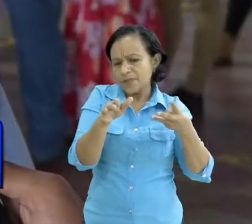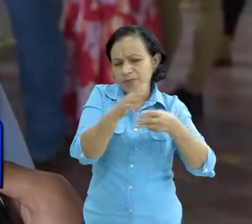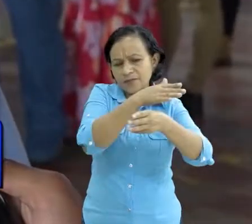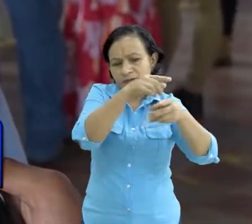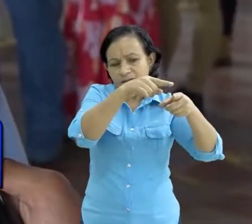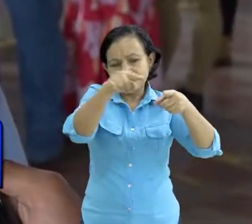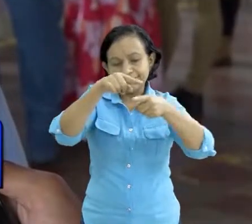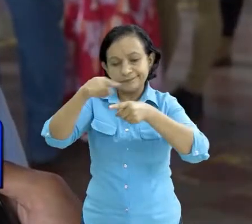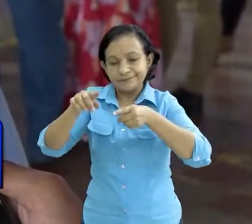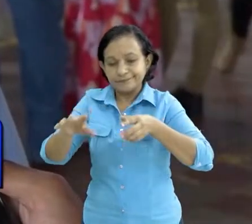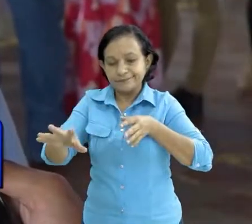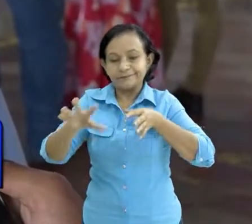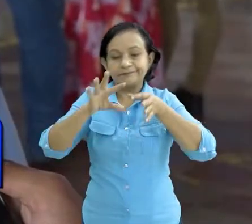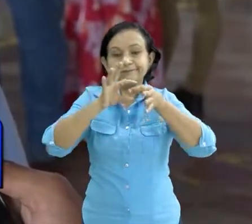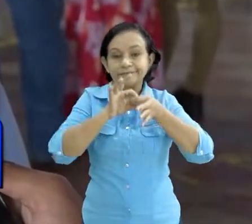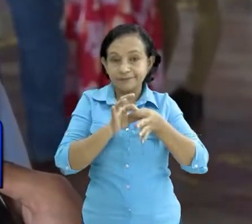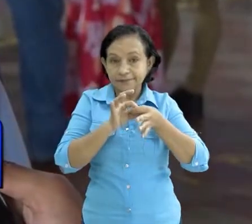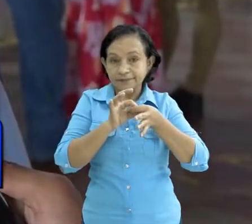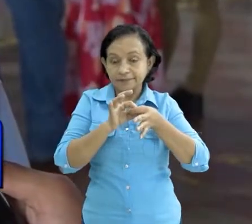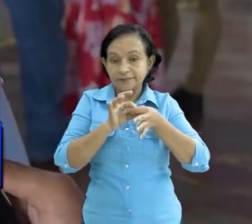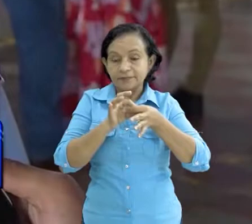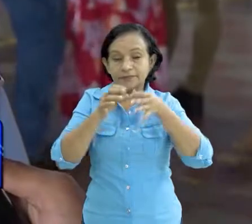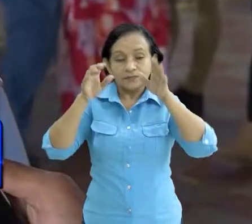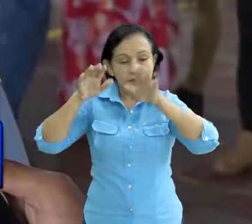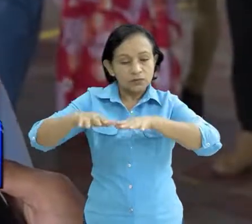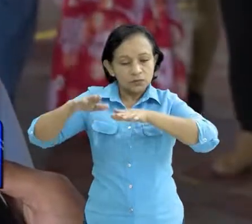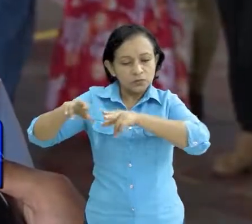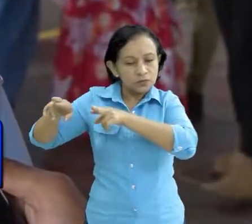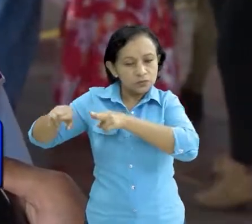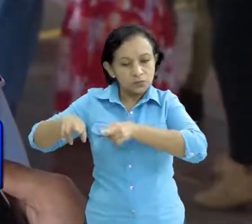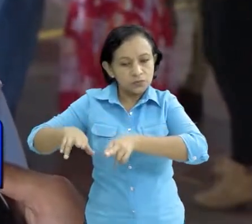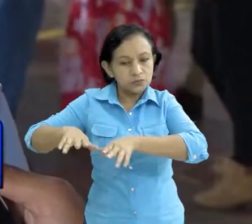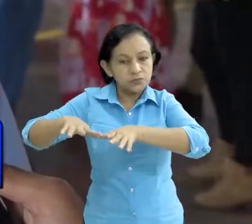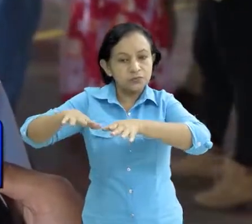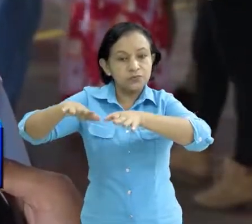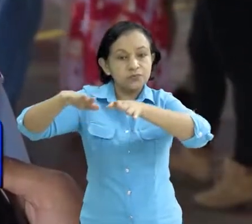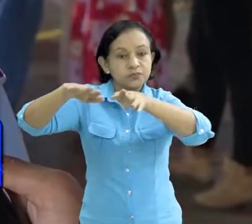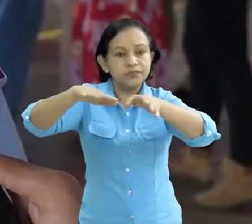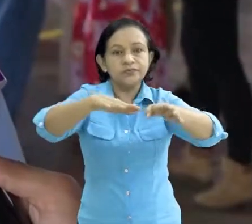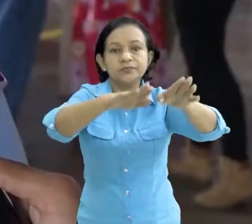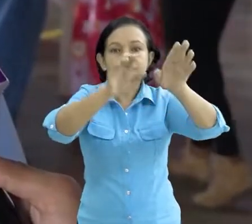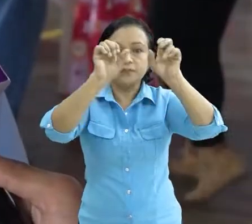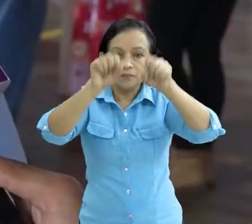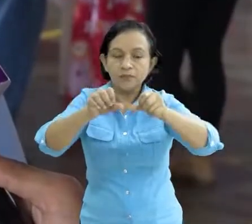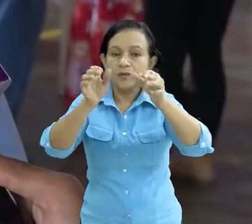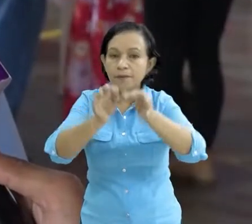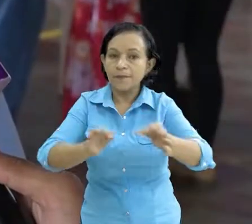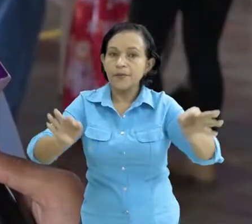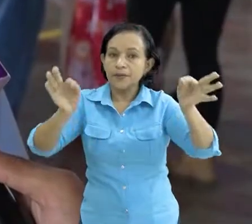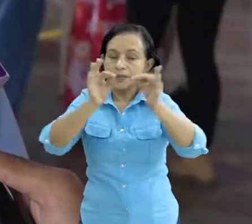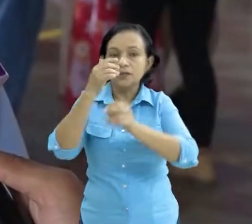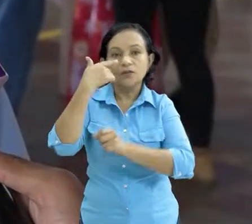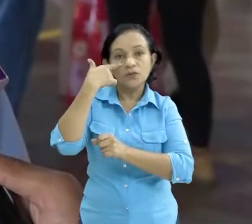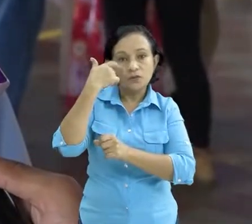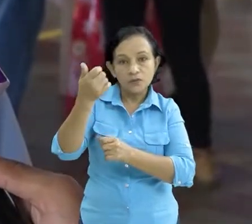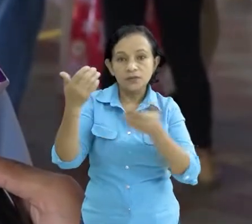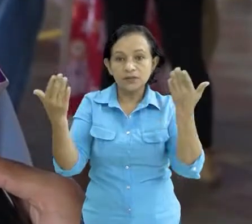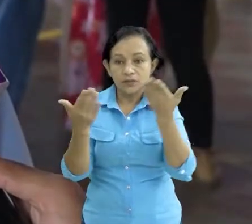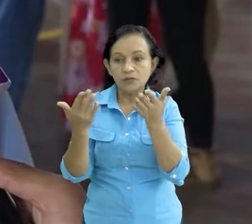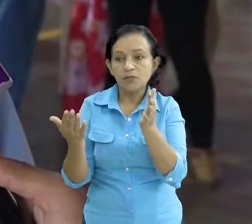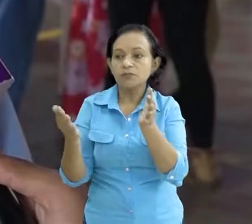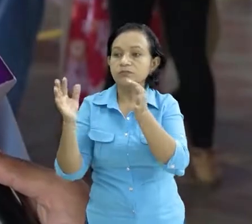varios municipios en los cuales los afluentes del río escondido nacen y se desarrollan y que son importantes conocer como es su